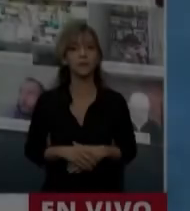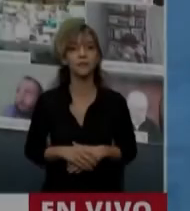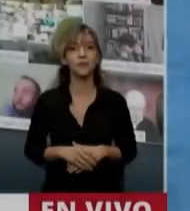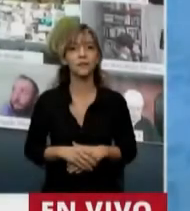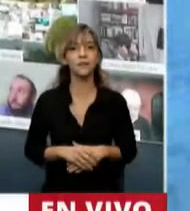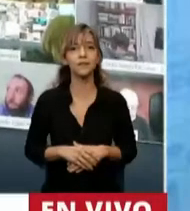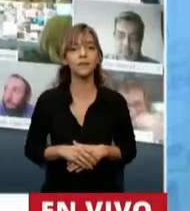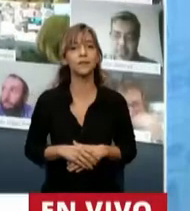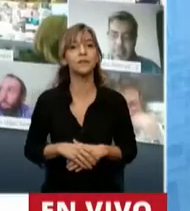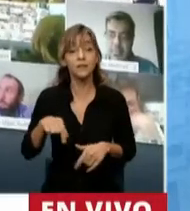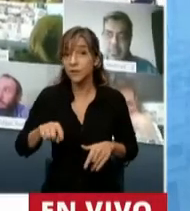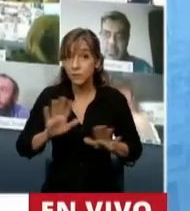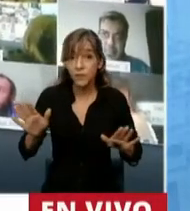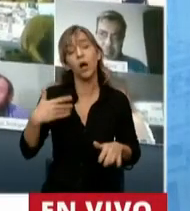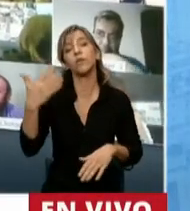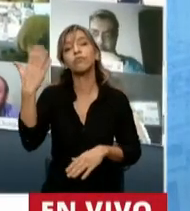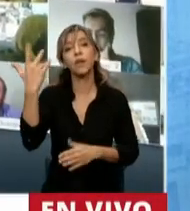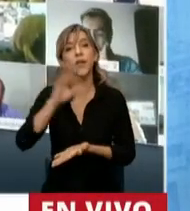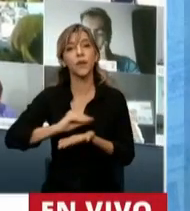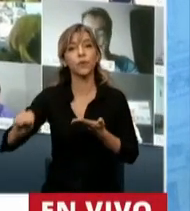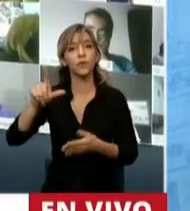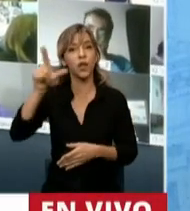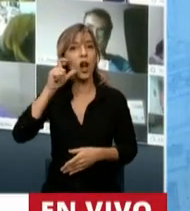Bueno, tiene la palabra el diputado Mario Leito.